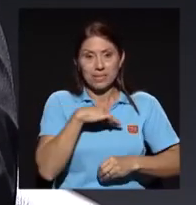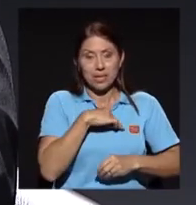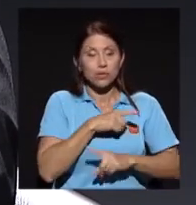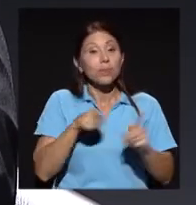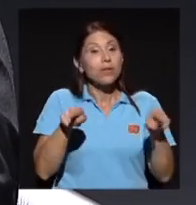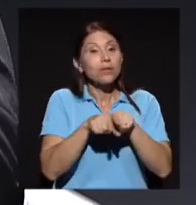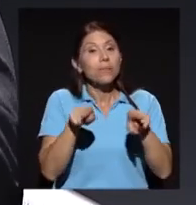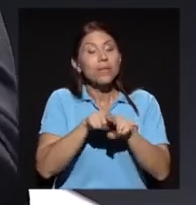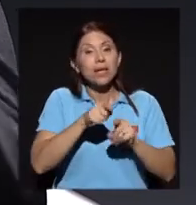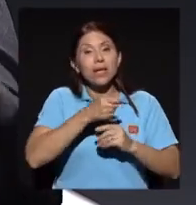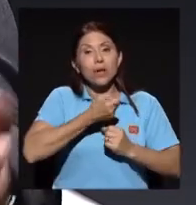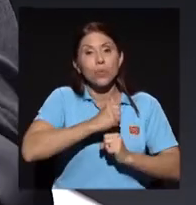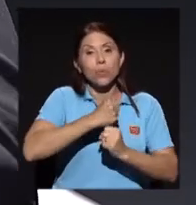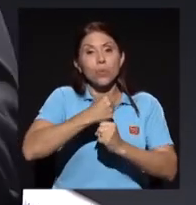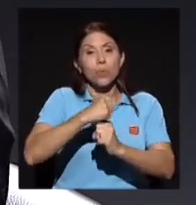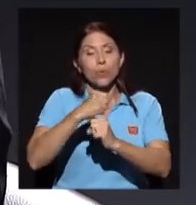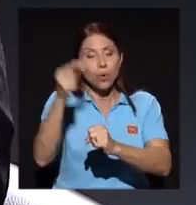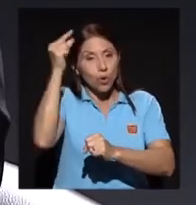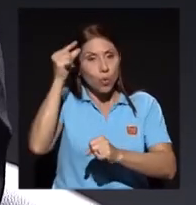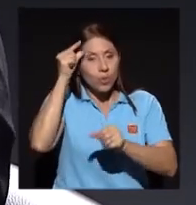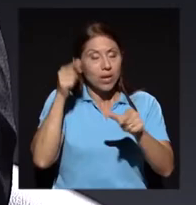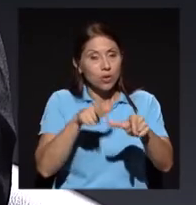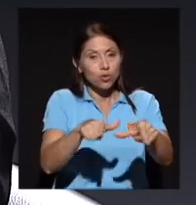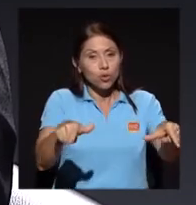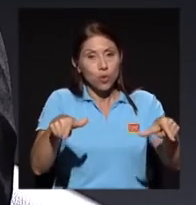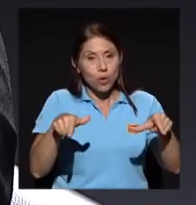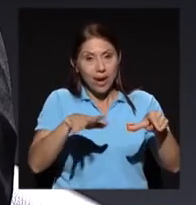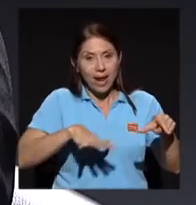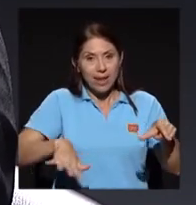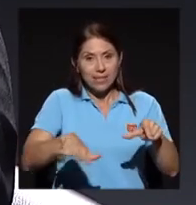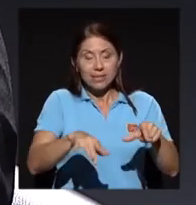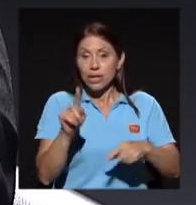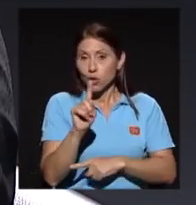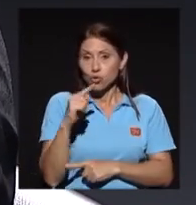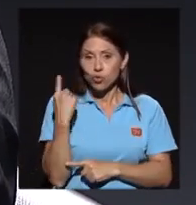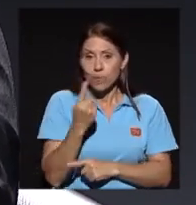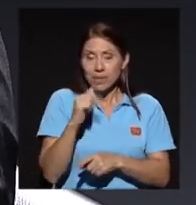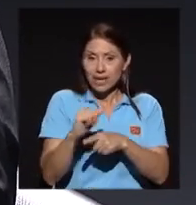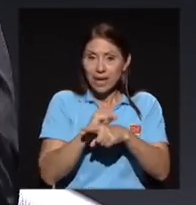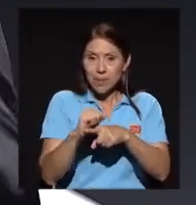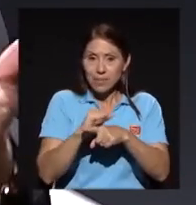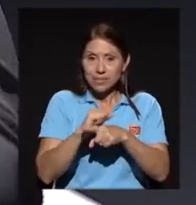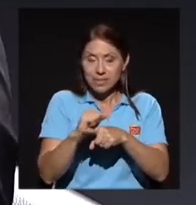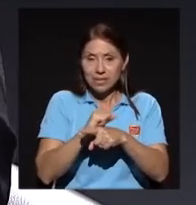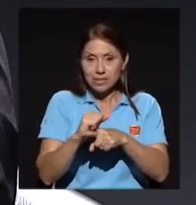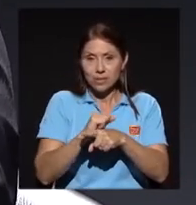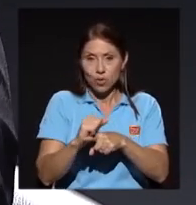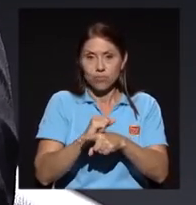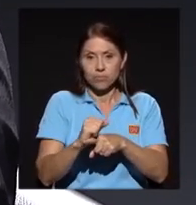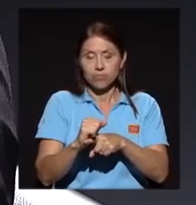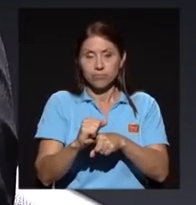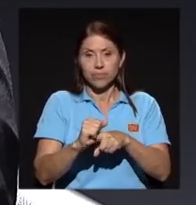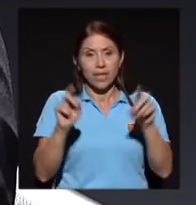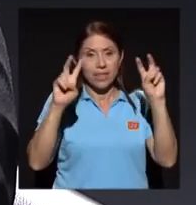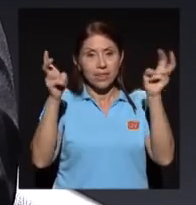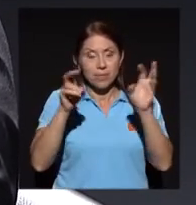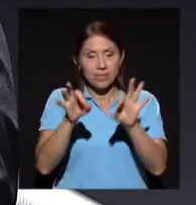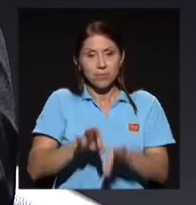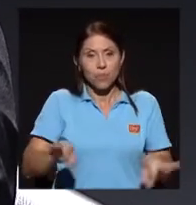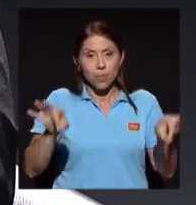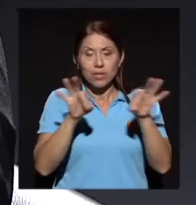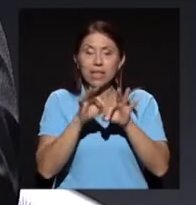no solo capacitación en temas importantes de generación pública